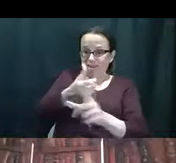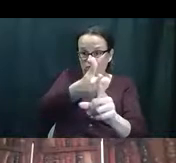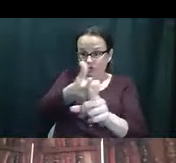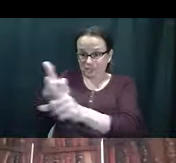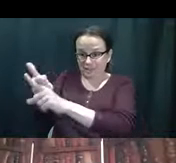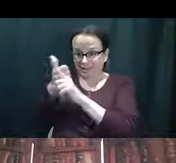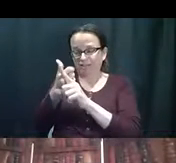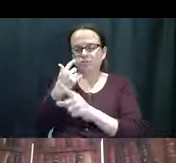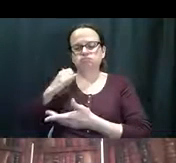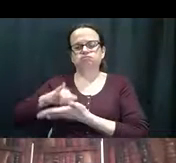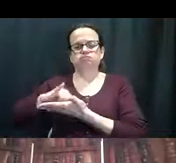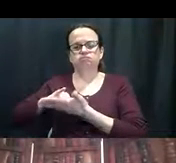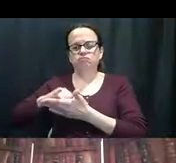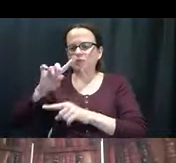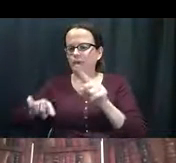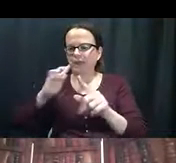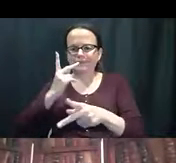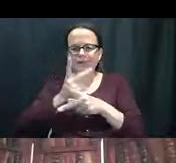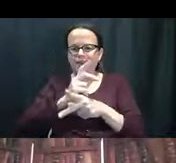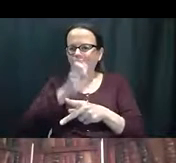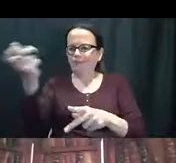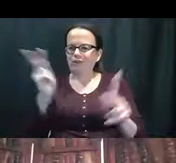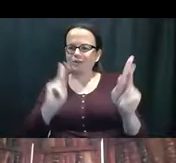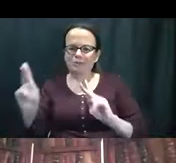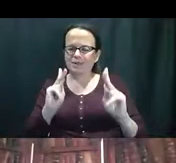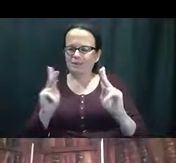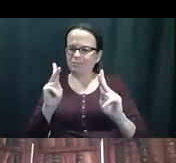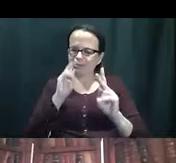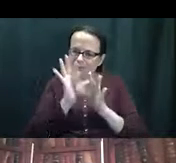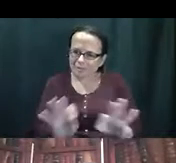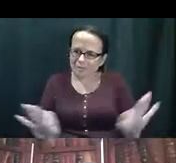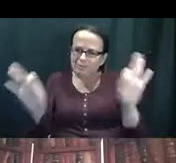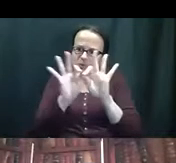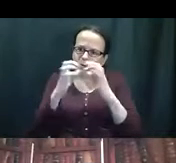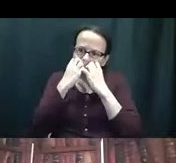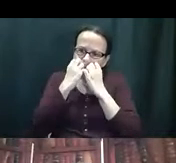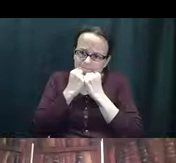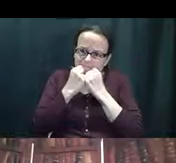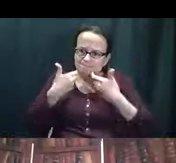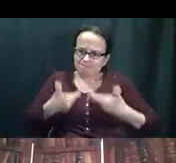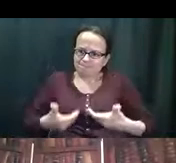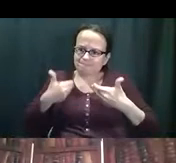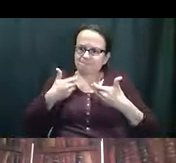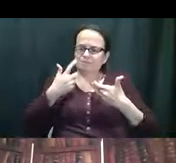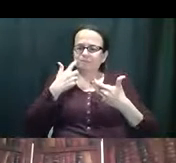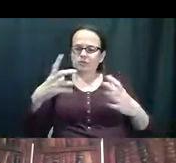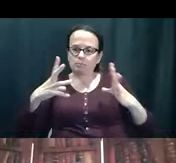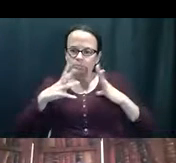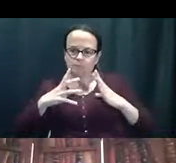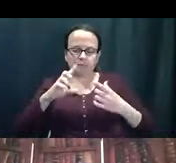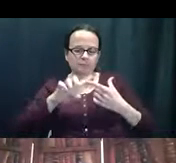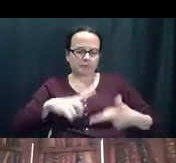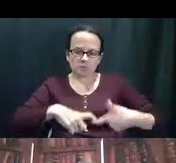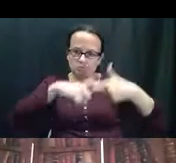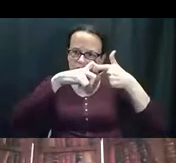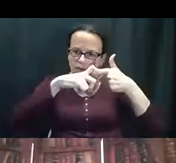si usted no se está cuidando usted mismo, entonces usted no lo va, va a poder, eh, cuidarlos a ellos. Así que asegúrese que